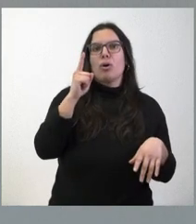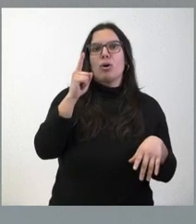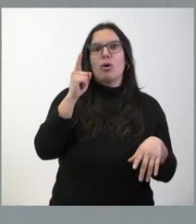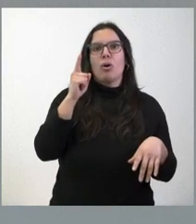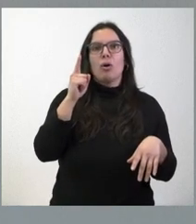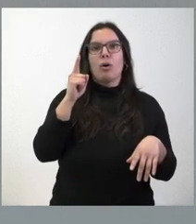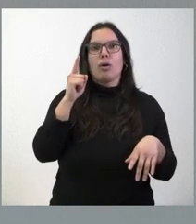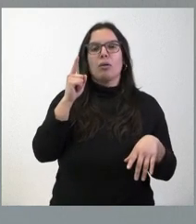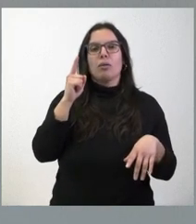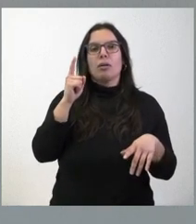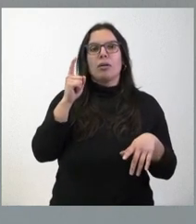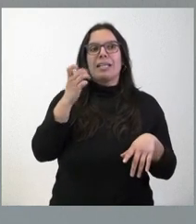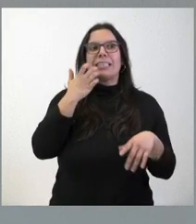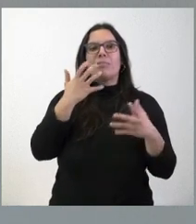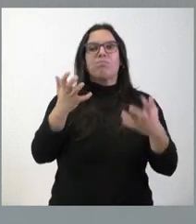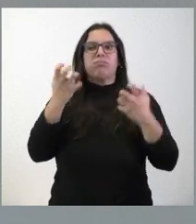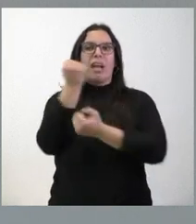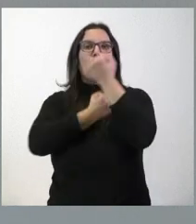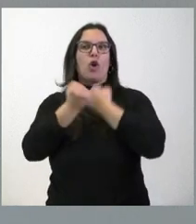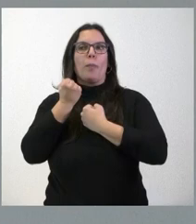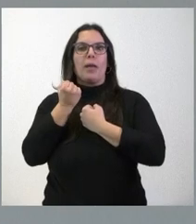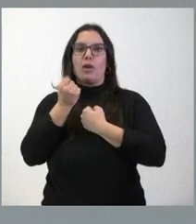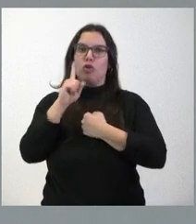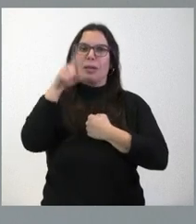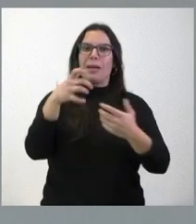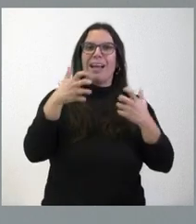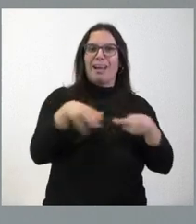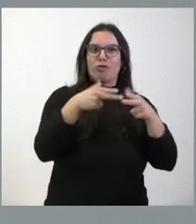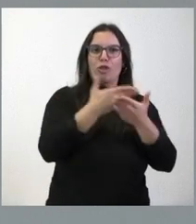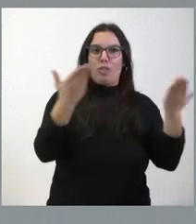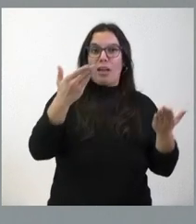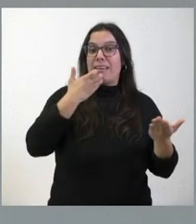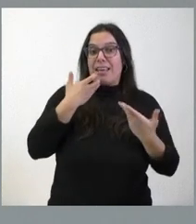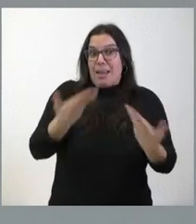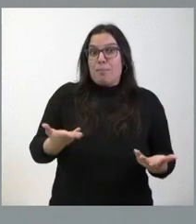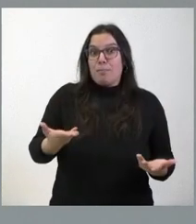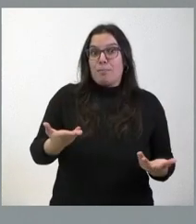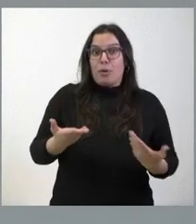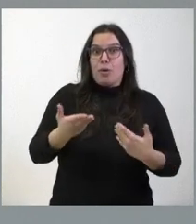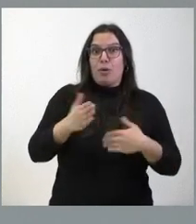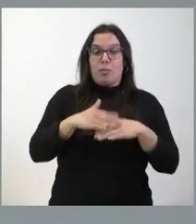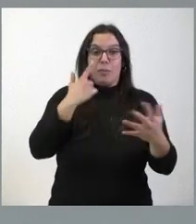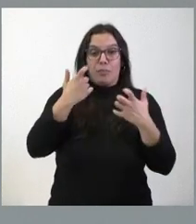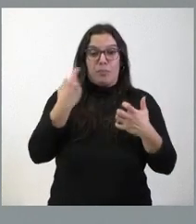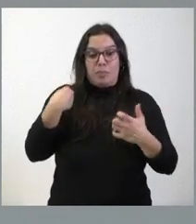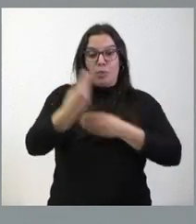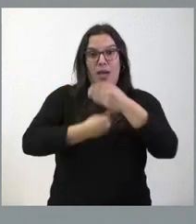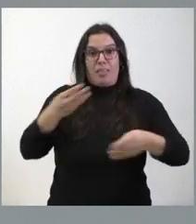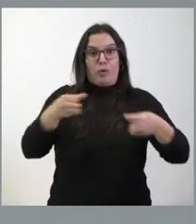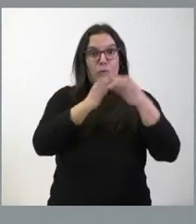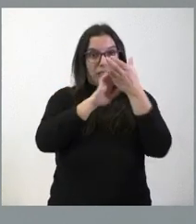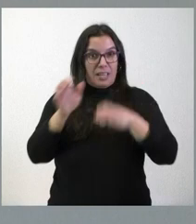la rentabilidad económica, sino también hay una rentabilidad social. Hoy es un buen ejemplo también para poner de manifiesto lo que hace la Junta de Castilla y León,